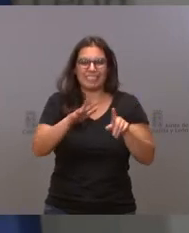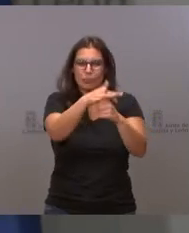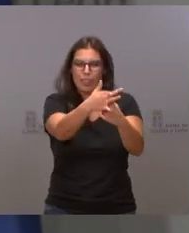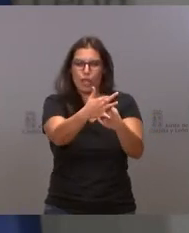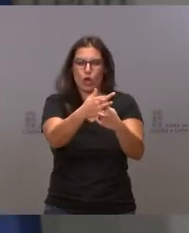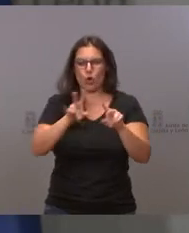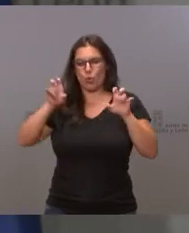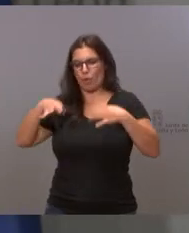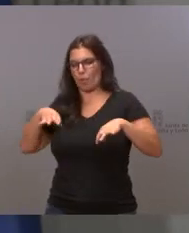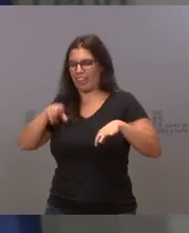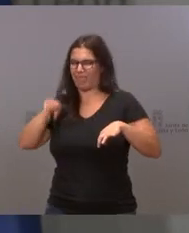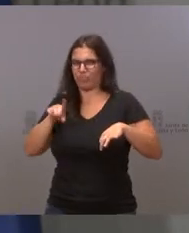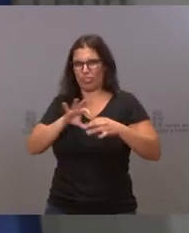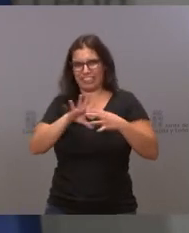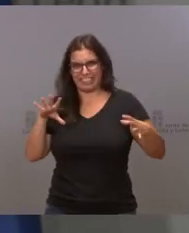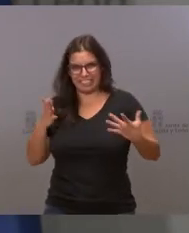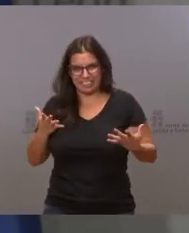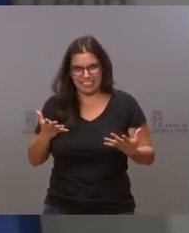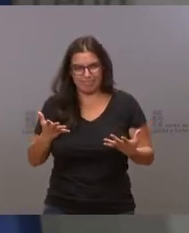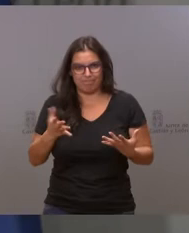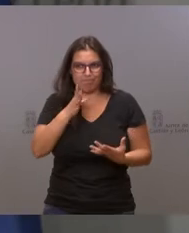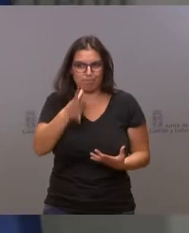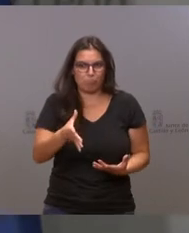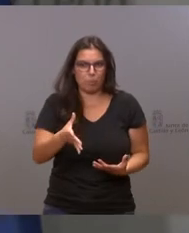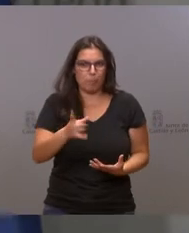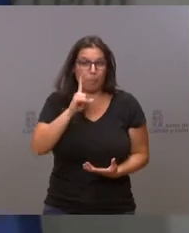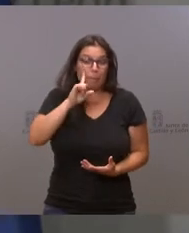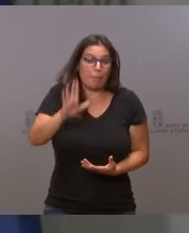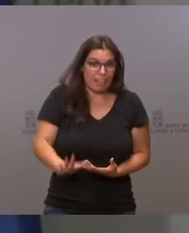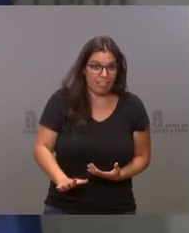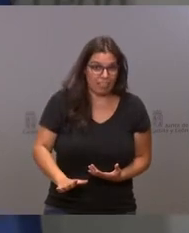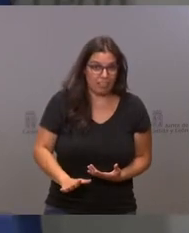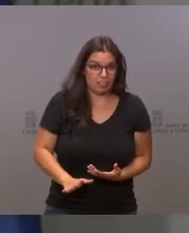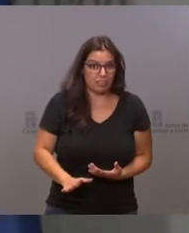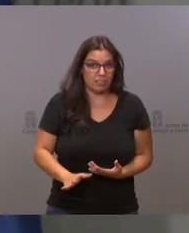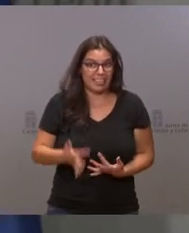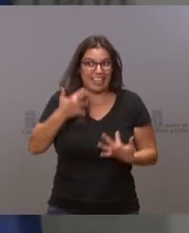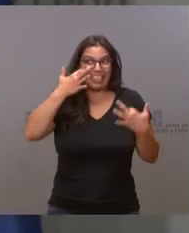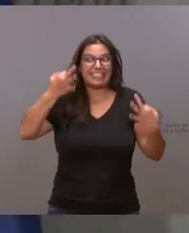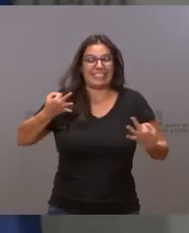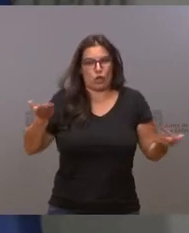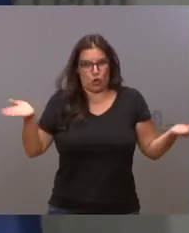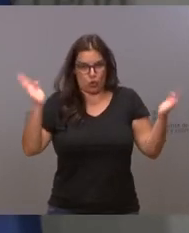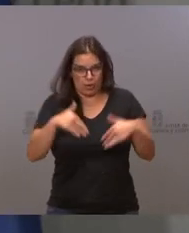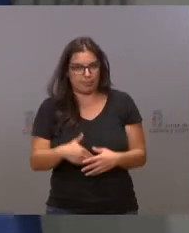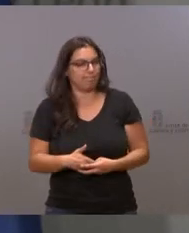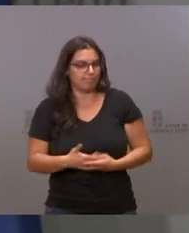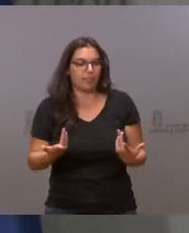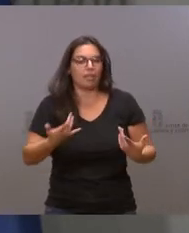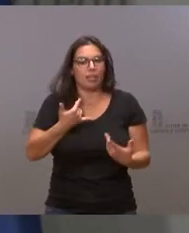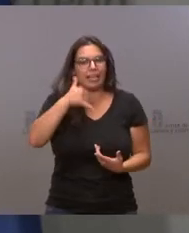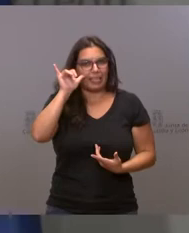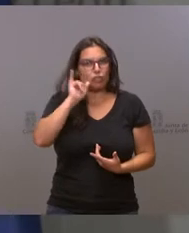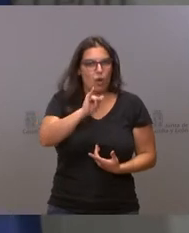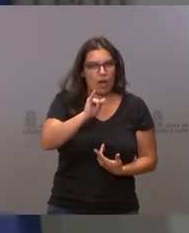porque pudiera hacer pensar que no hay riesgo. Hay un riesgo que está controlado, que está controlado por la